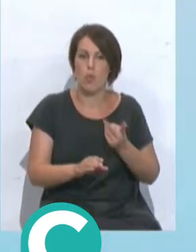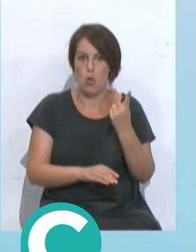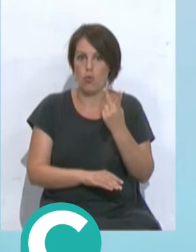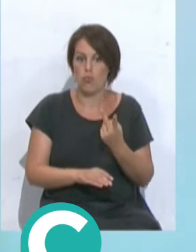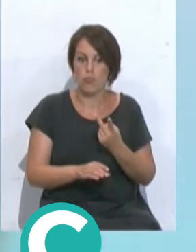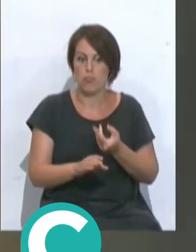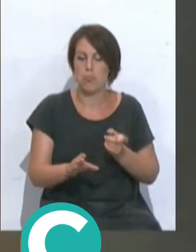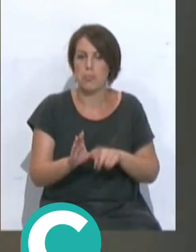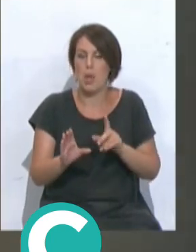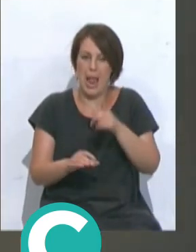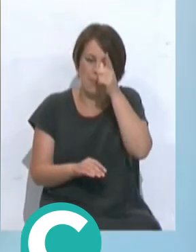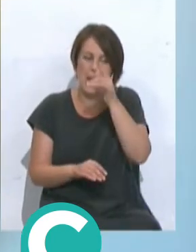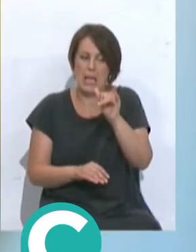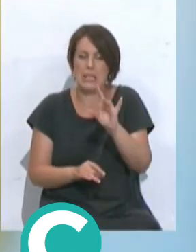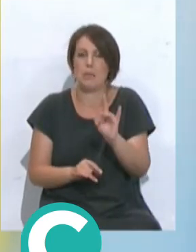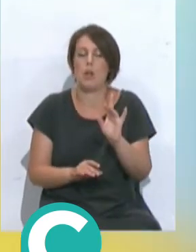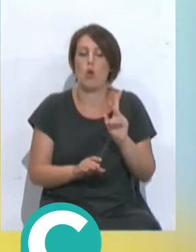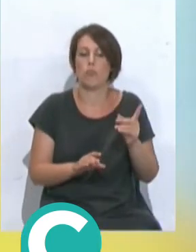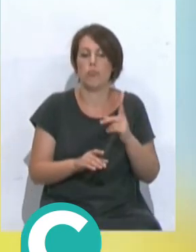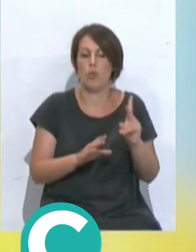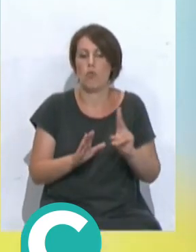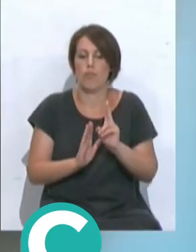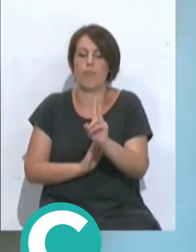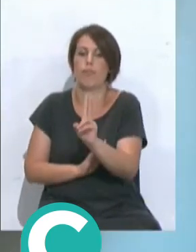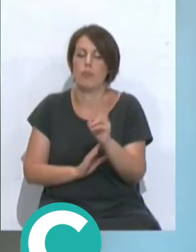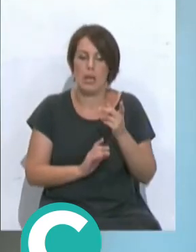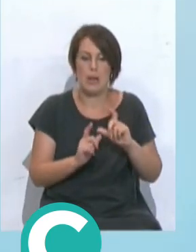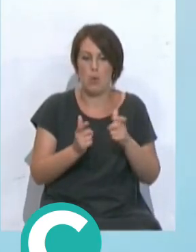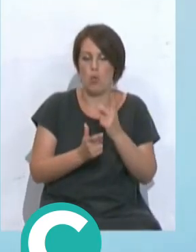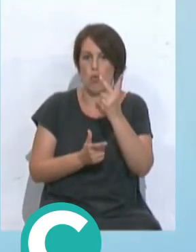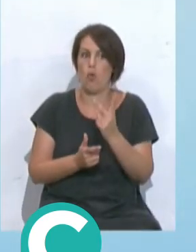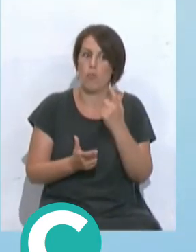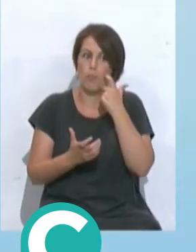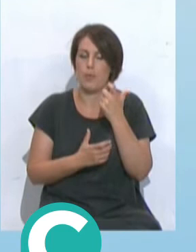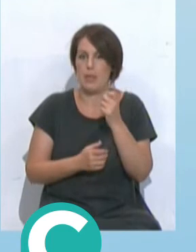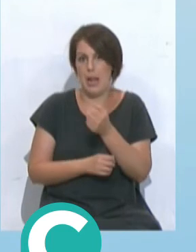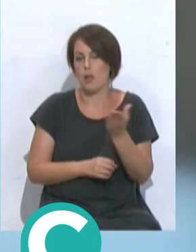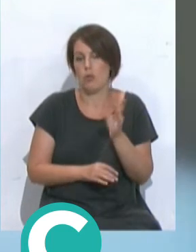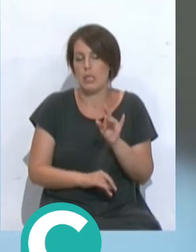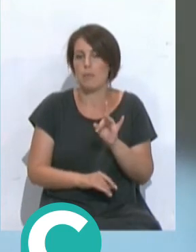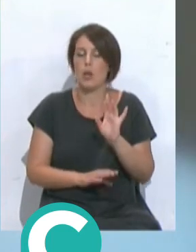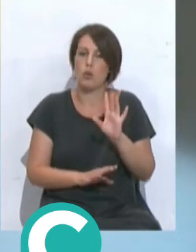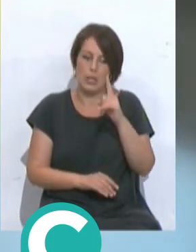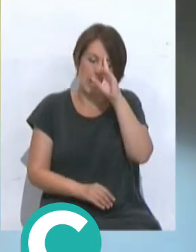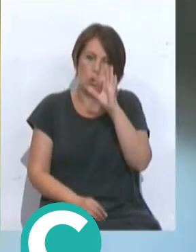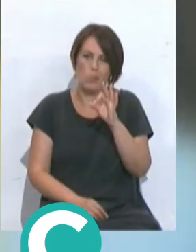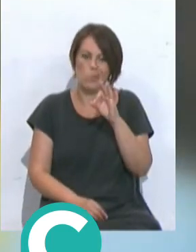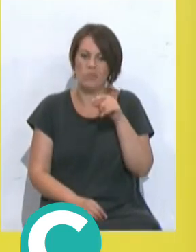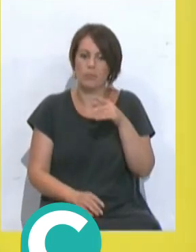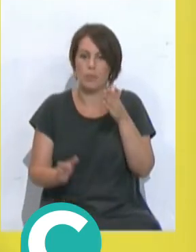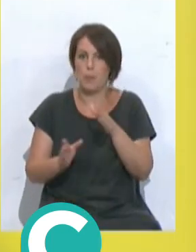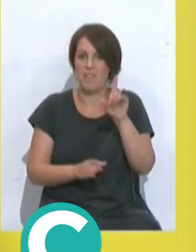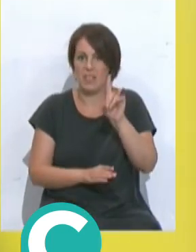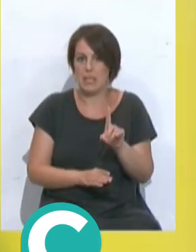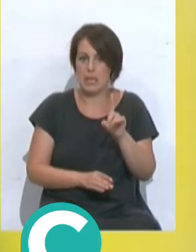Alemania pero bueno prácticamente en todos los grupos hay un par de equipos que sobresalen del resto yo creo que esa primera